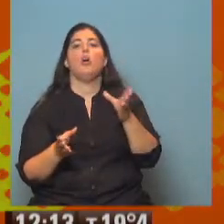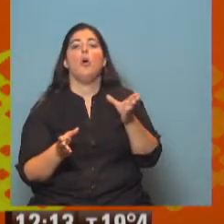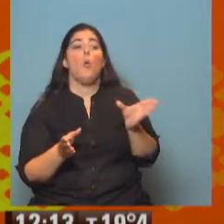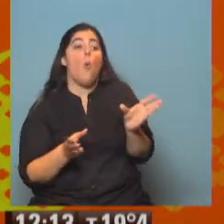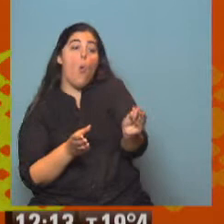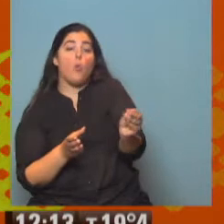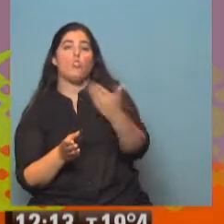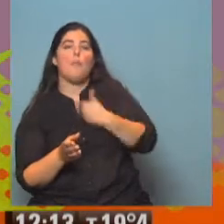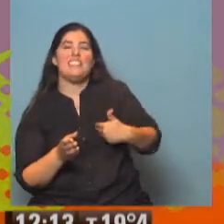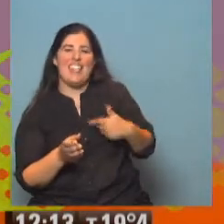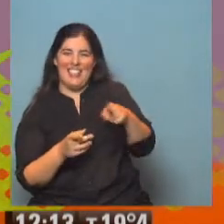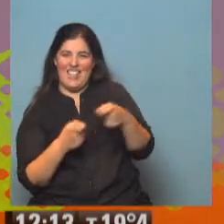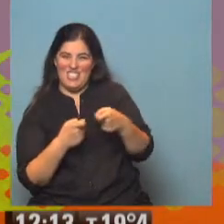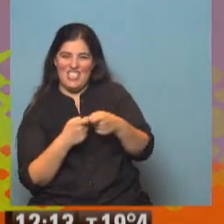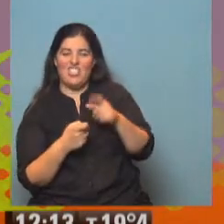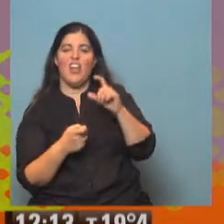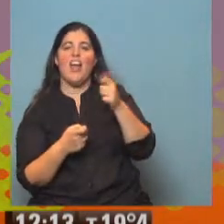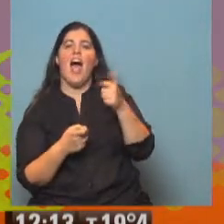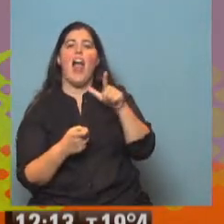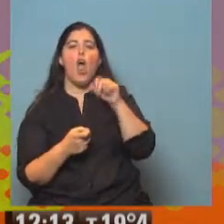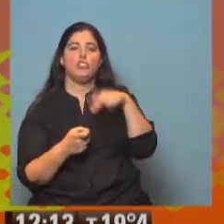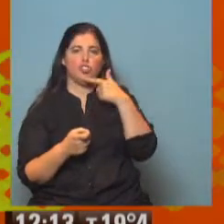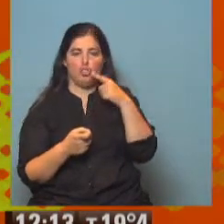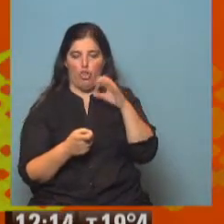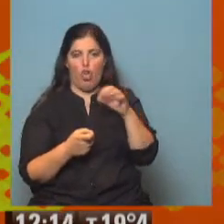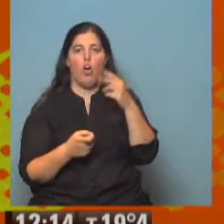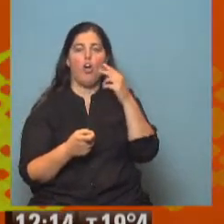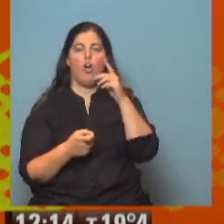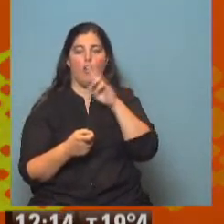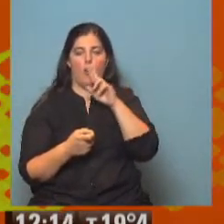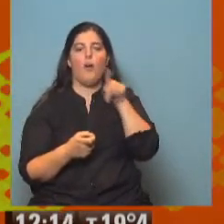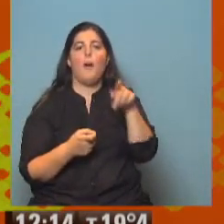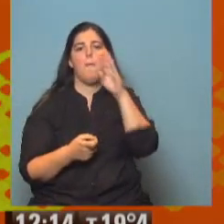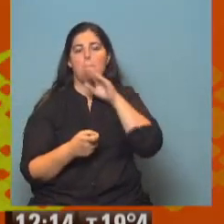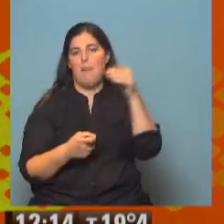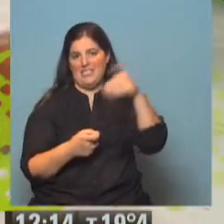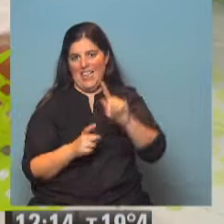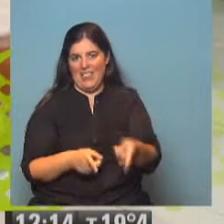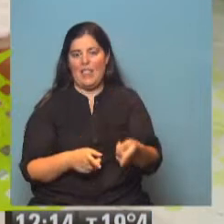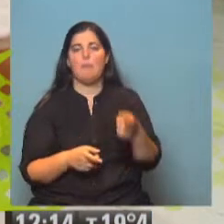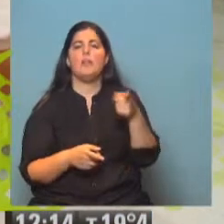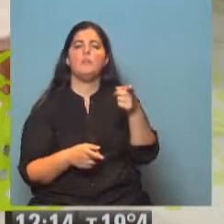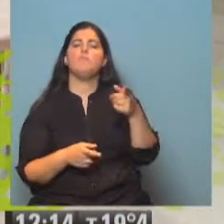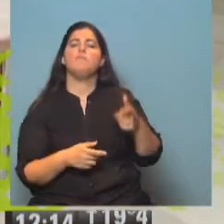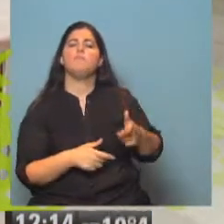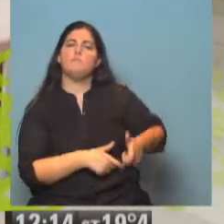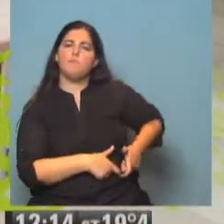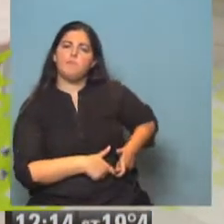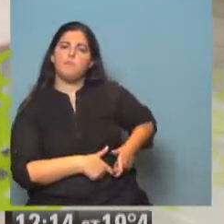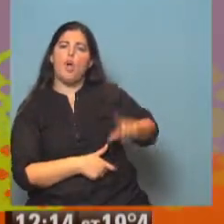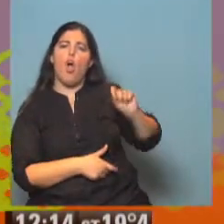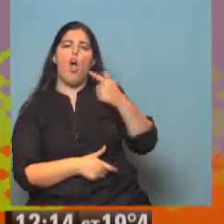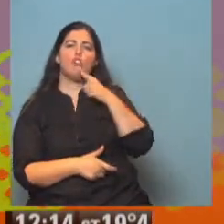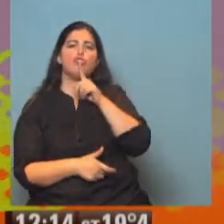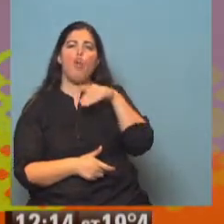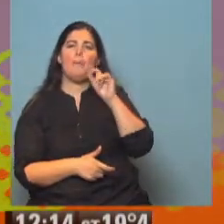Asociación Argentina, que es Carmen Alonso. Muy bienvenidos y también paciente. También estás ostomizada. ¿Hace cuánto tiempo ya? Y más o menos